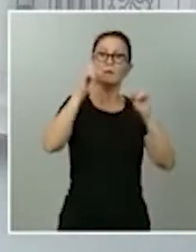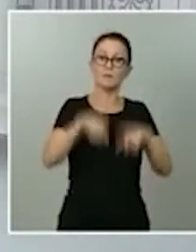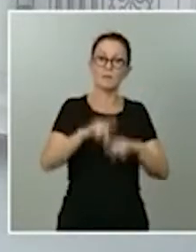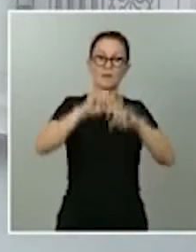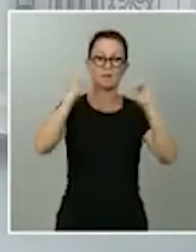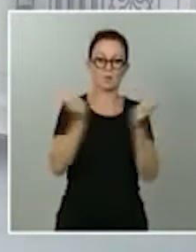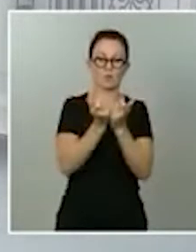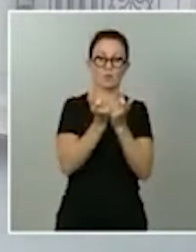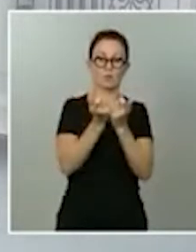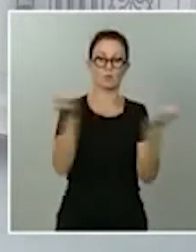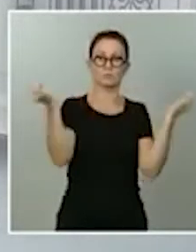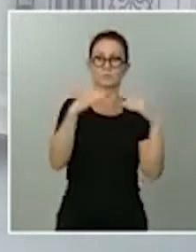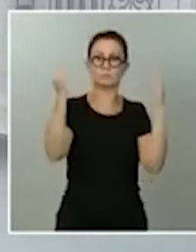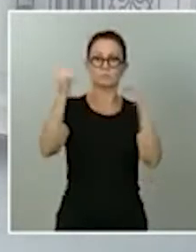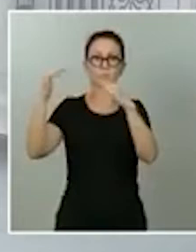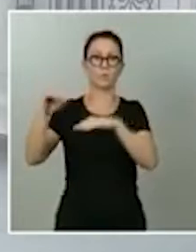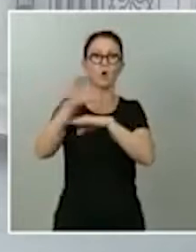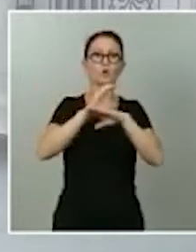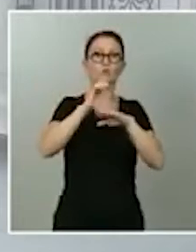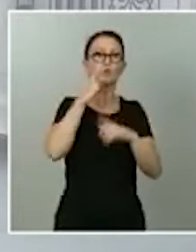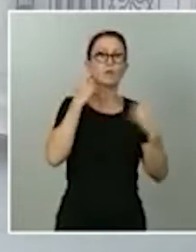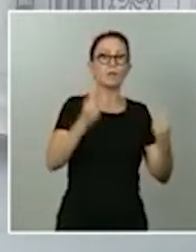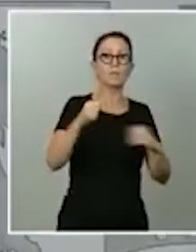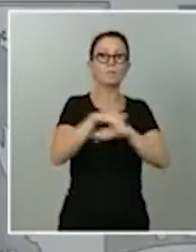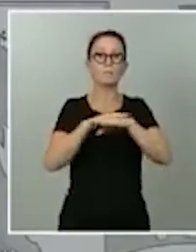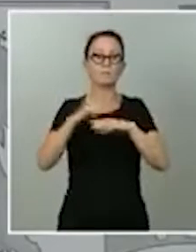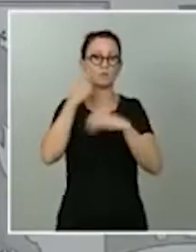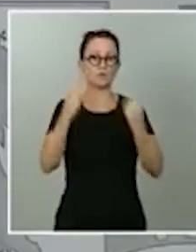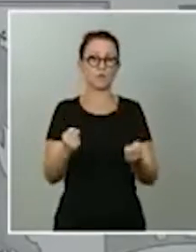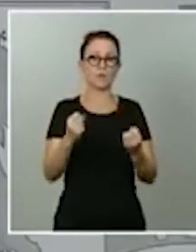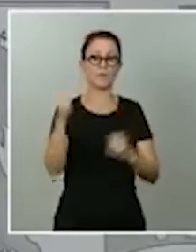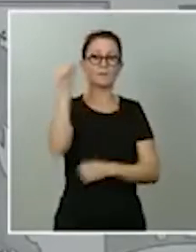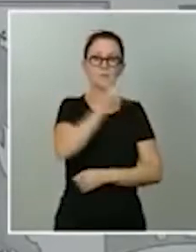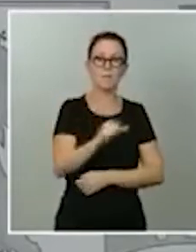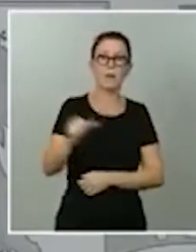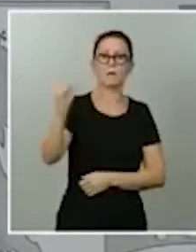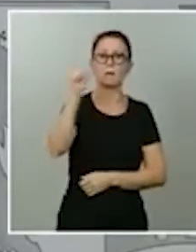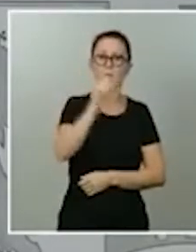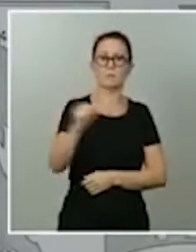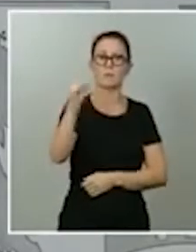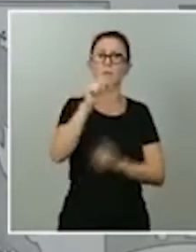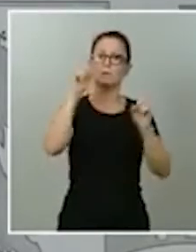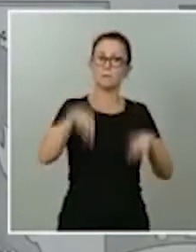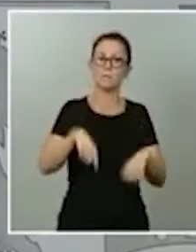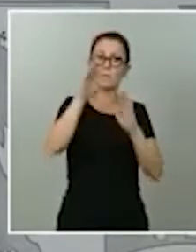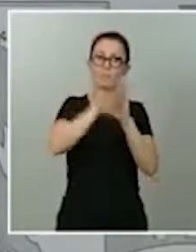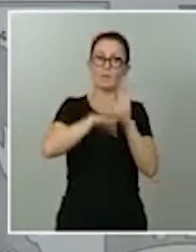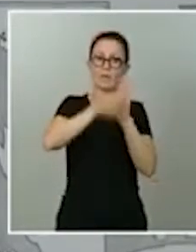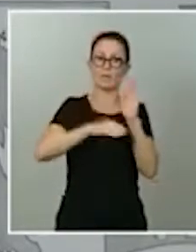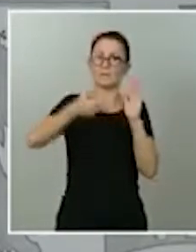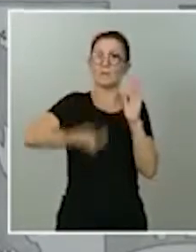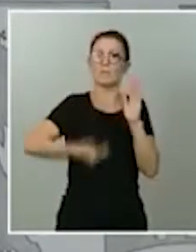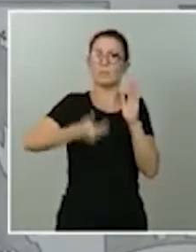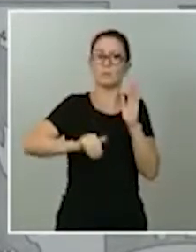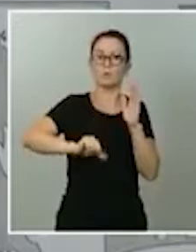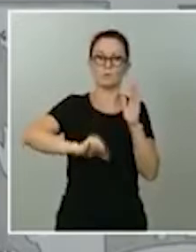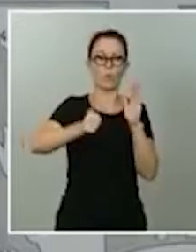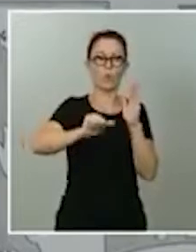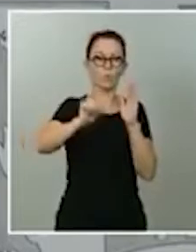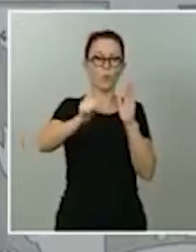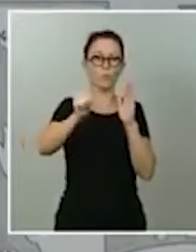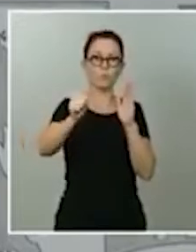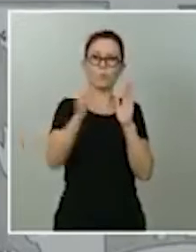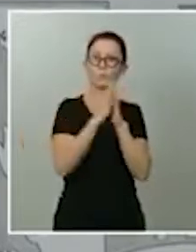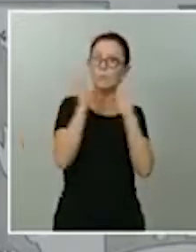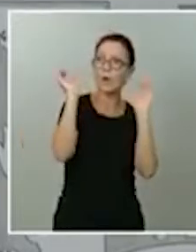entre los consejeros de Sanidad y el Ministerio de Sanidad. Se han aprobado medidas muy importantes. Vamos a seguir aprobándolas. Y hoy creo que hemos hecho un